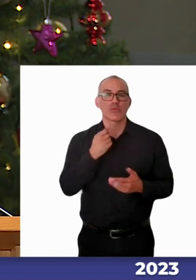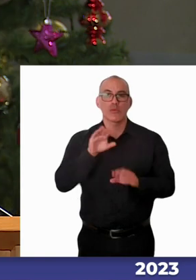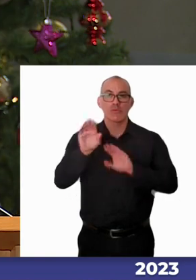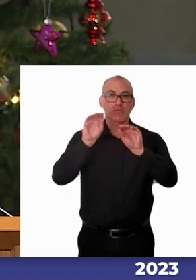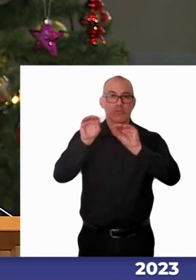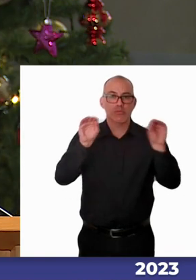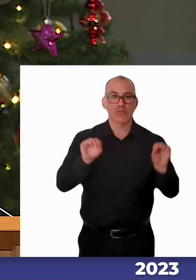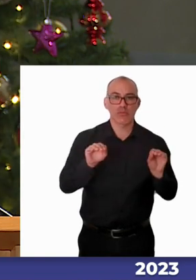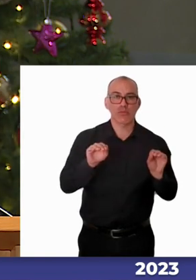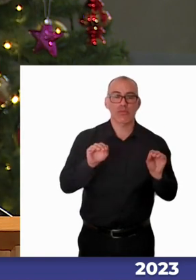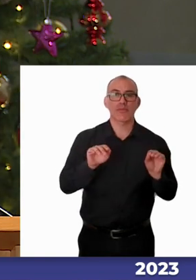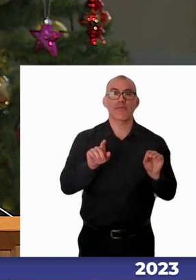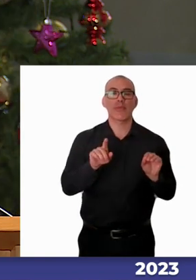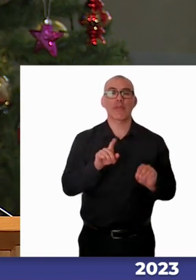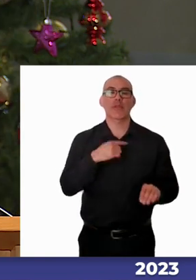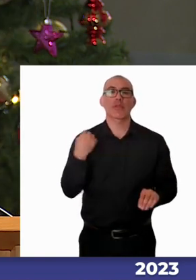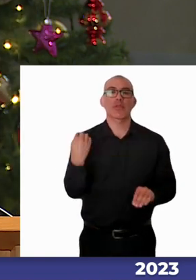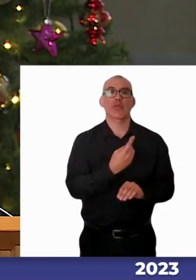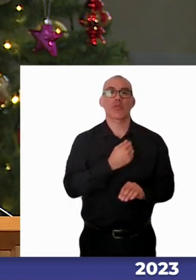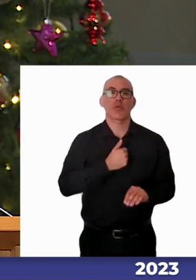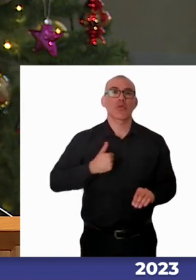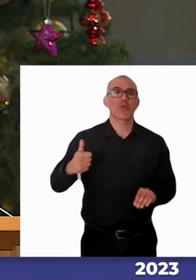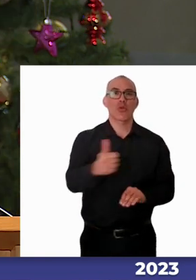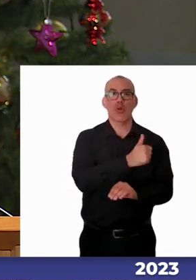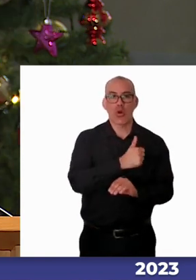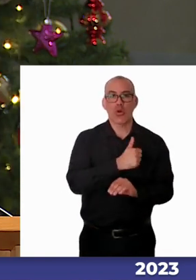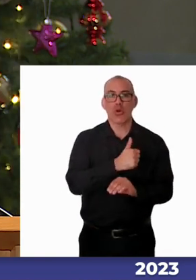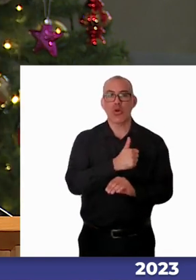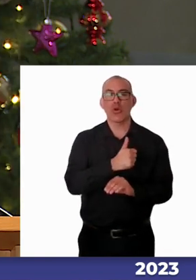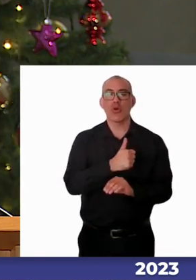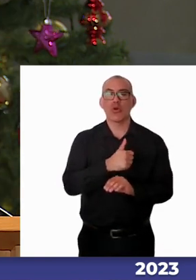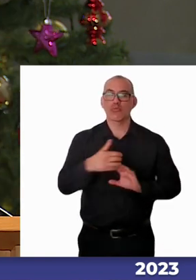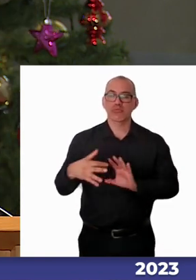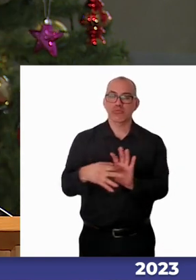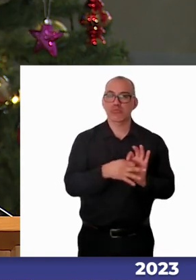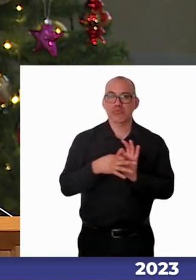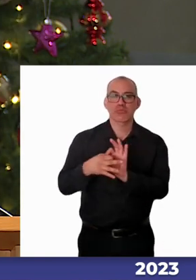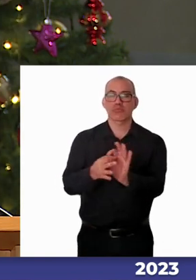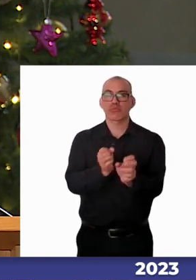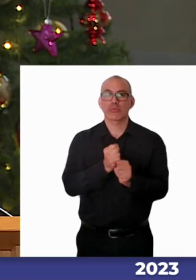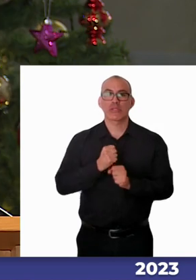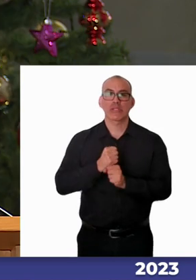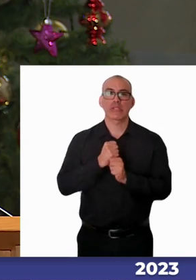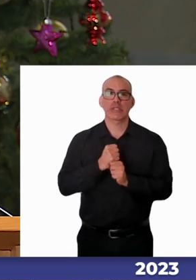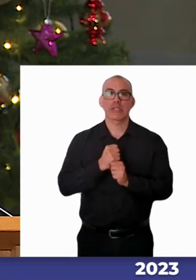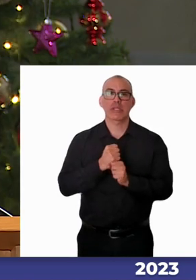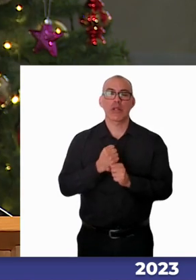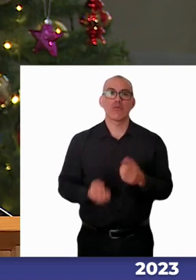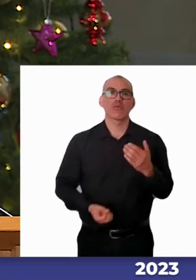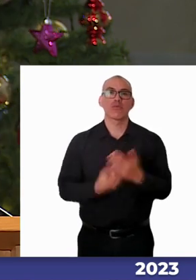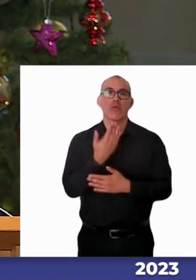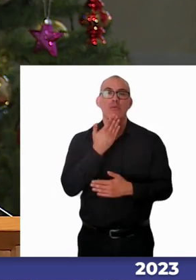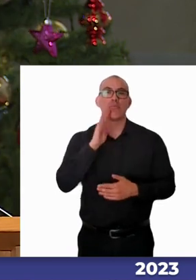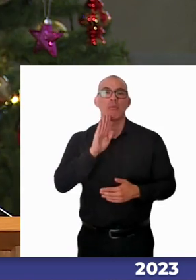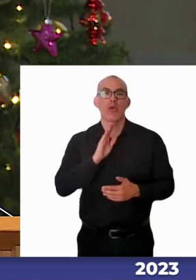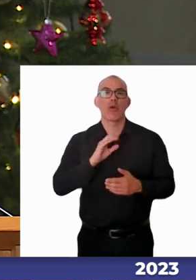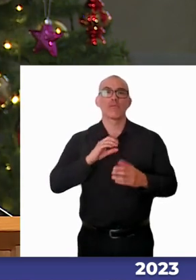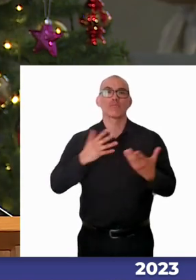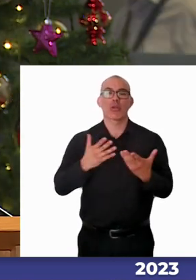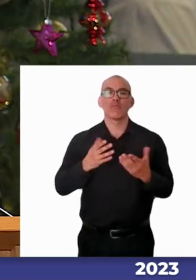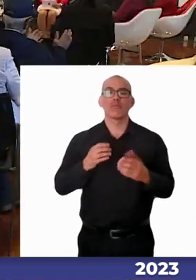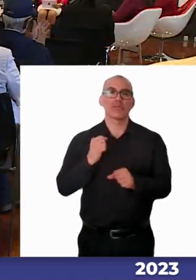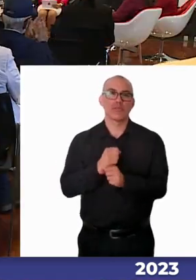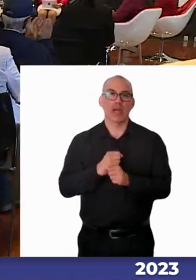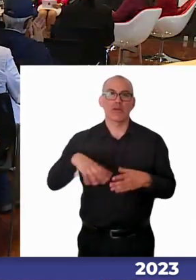que todos formemos parte importante de esta labor y poder establecer mejores y mayores canales de inclusión. Muchas gracias.